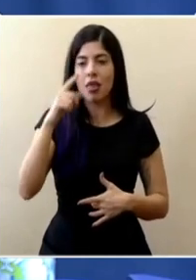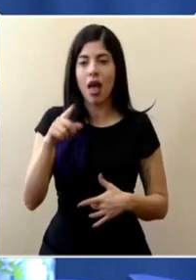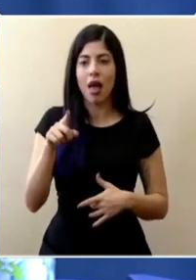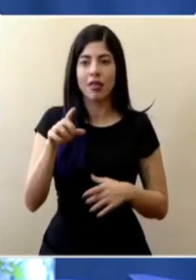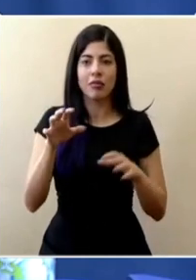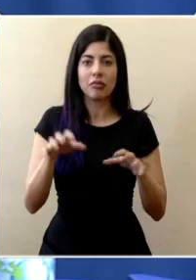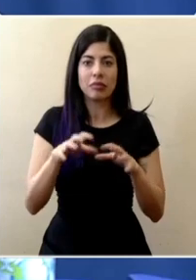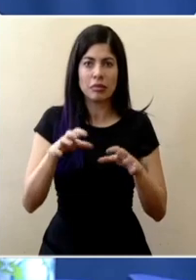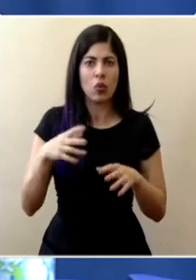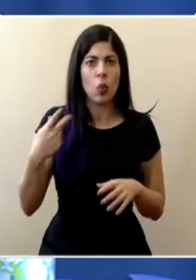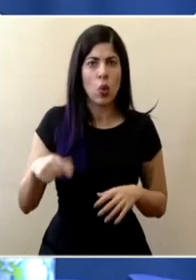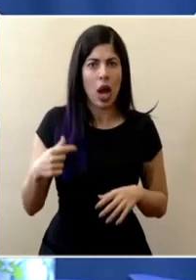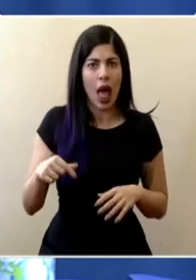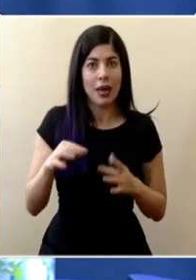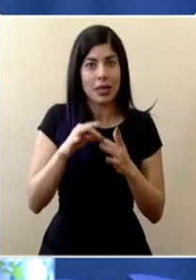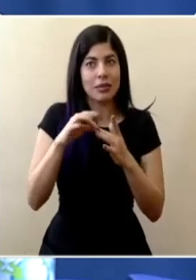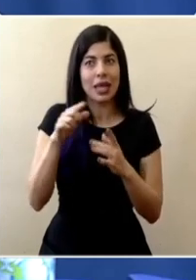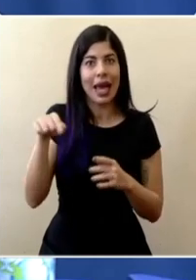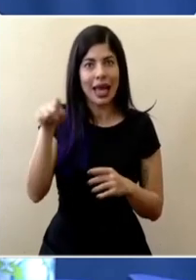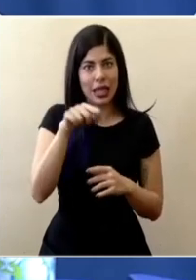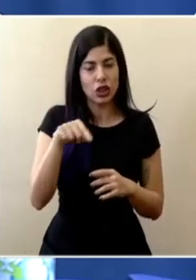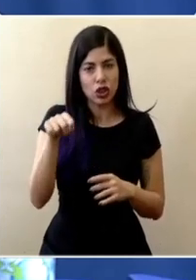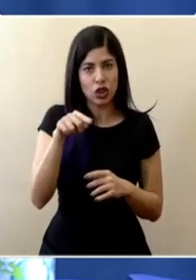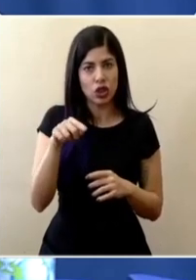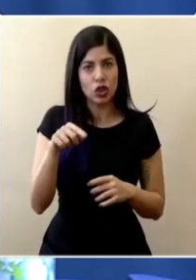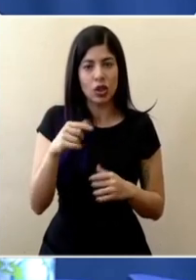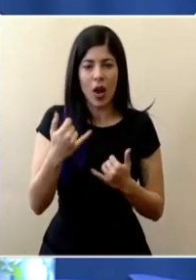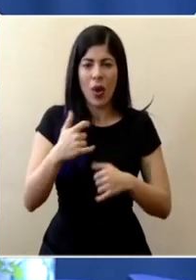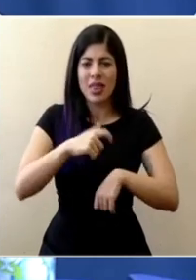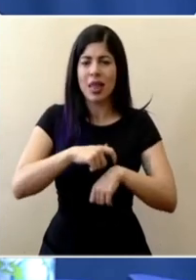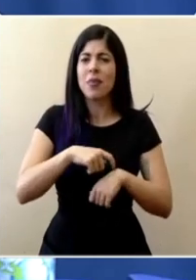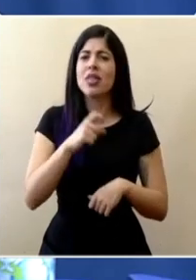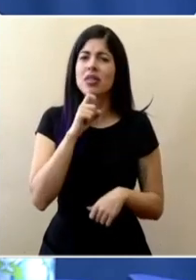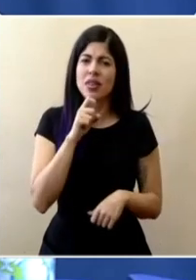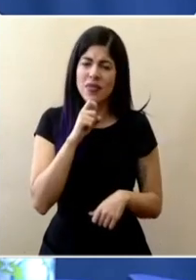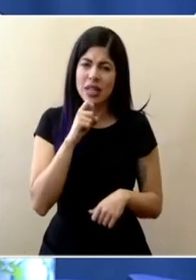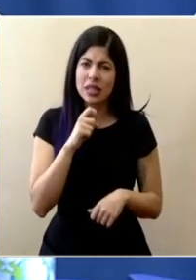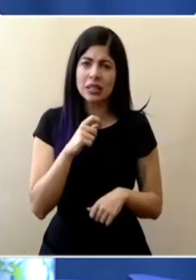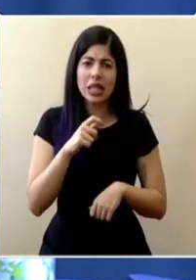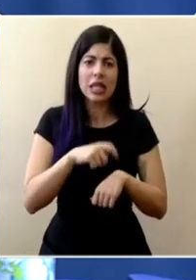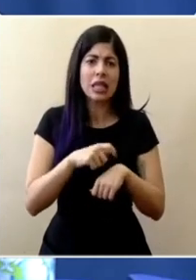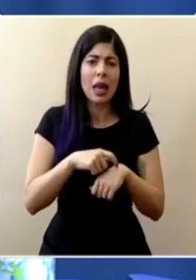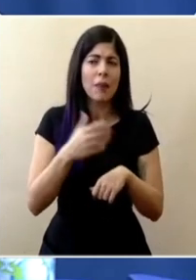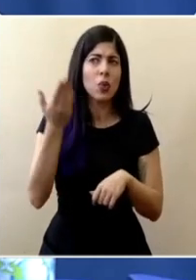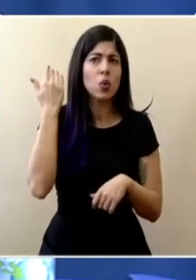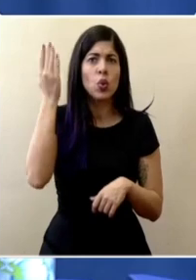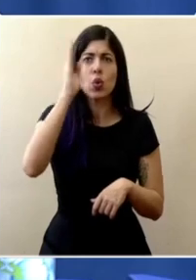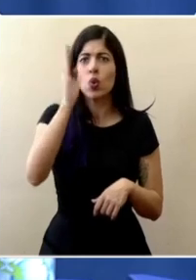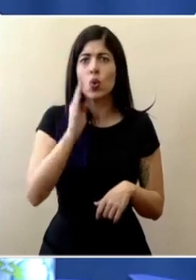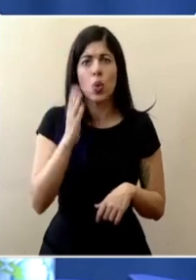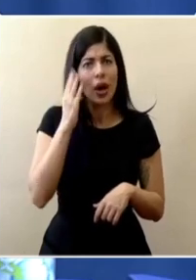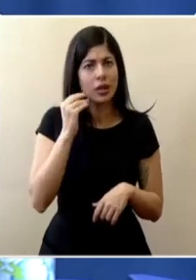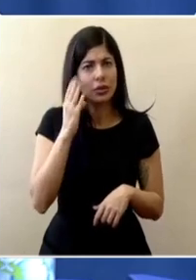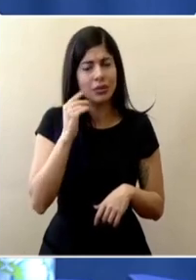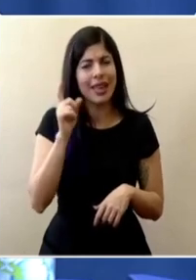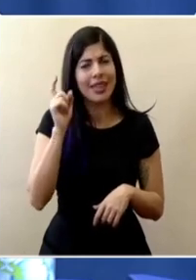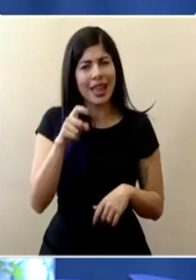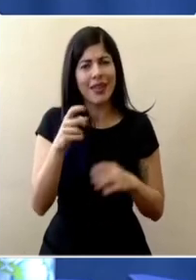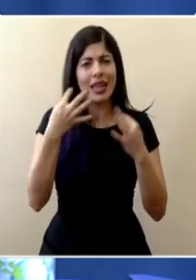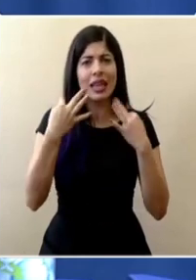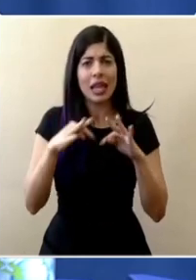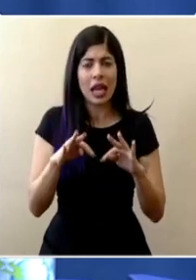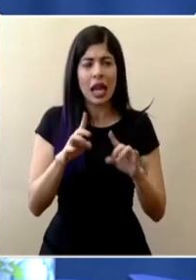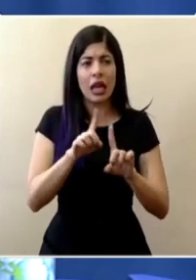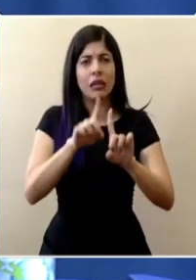gravemente especialmente en ellos y que son son tiempos difíciles que son tiempos que nunca antes hemos vivido que tenemos que tratar de hacer